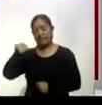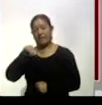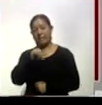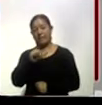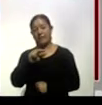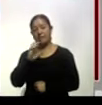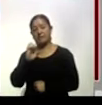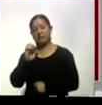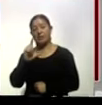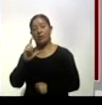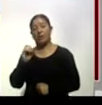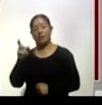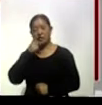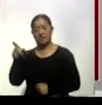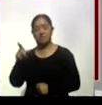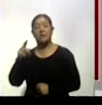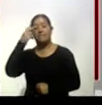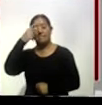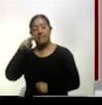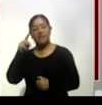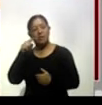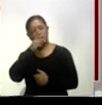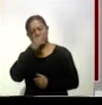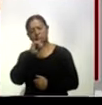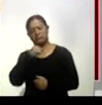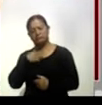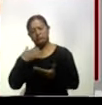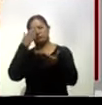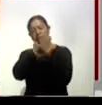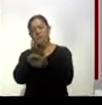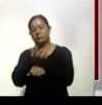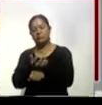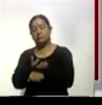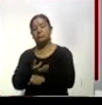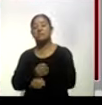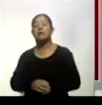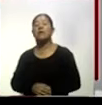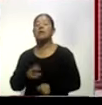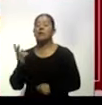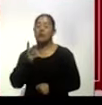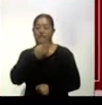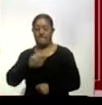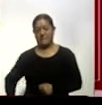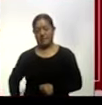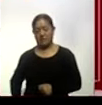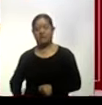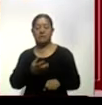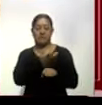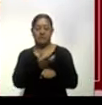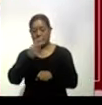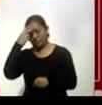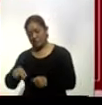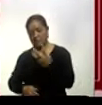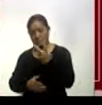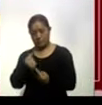invitación para una visita oficial a Estados Unidos. El canciller mexicano informó que la reunión entre el presidente Andrés Manuel López Obrador y su